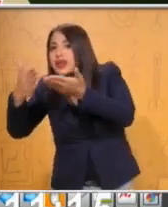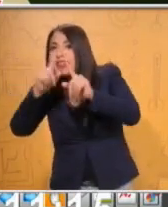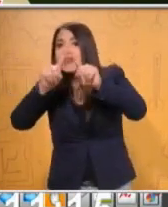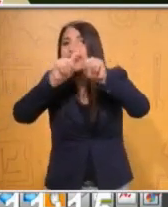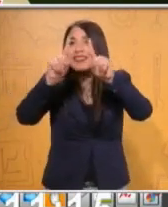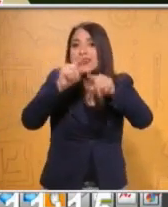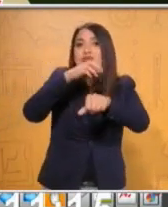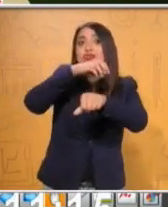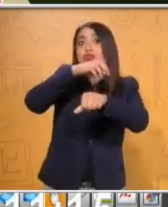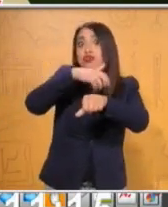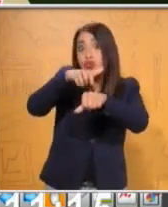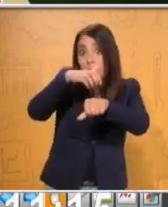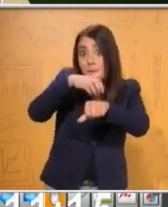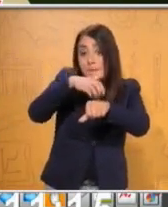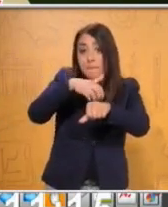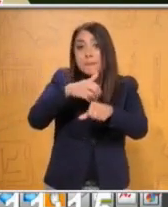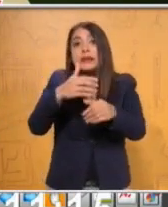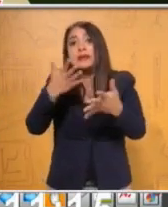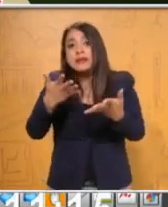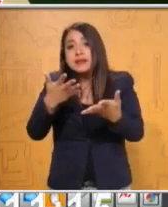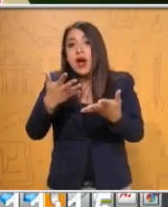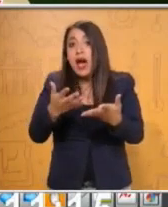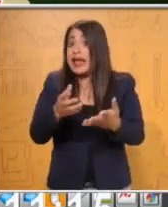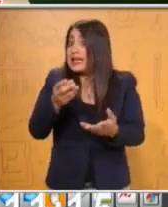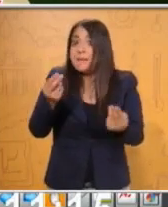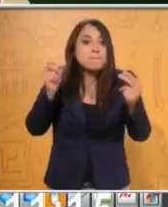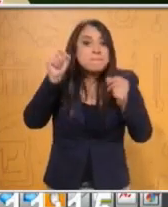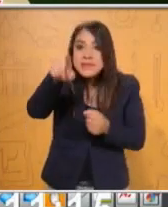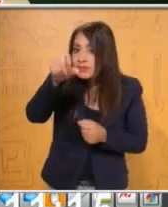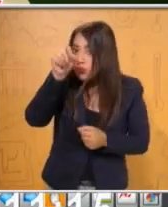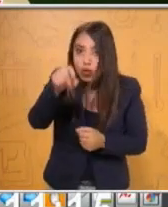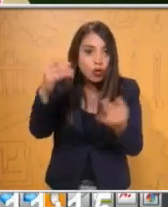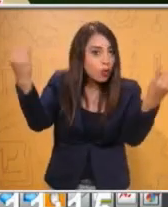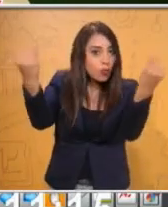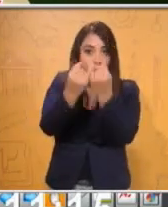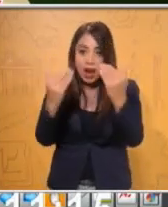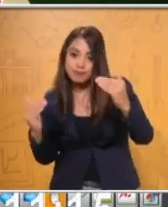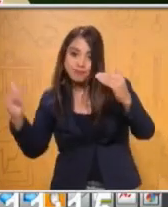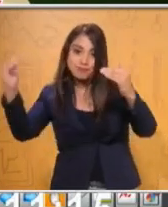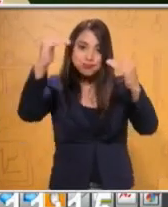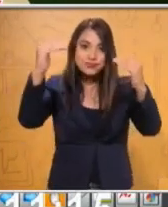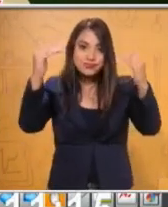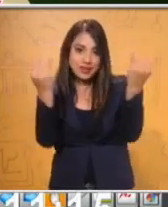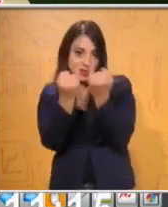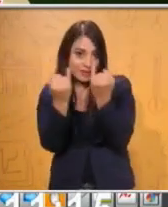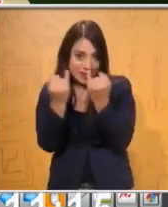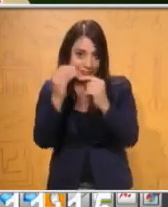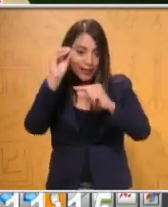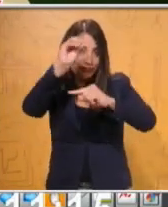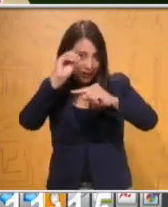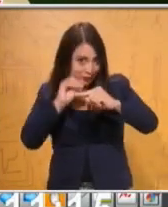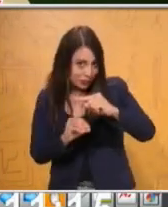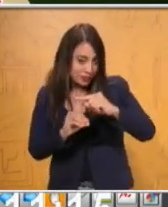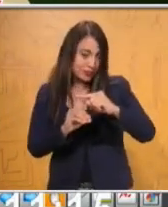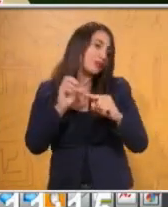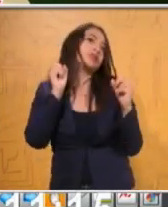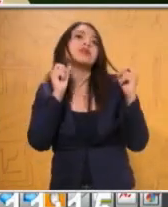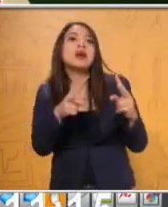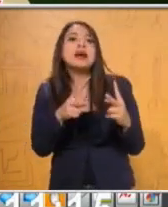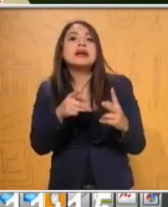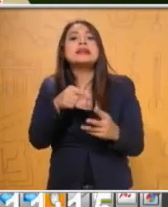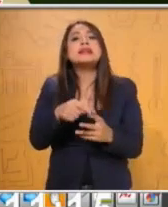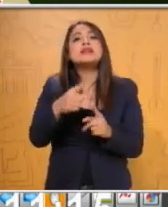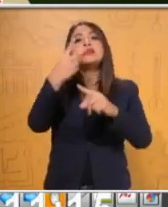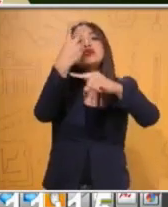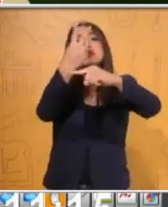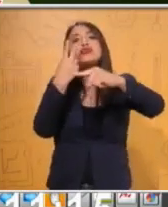partes, ocupan la misma parte del entero. La siguiente fracción sería dos tercios. Que multiplicado por tres,